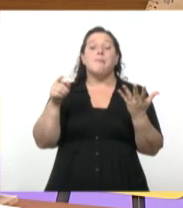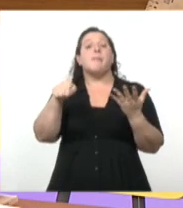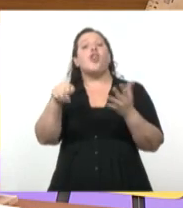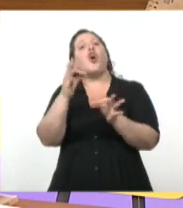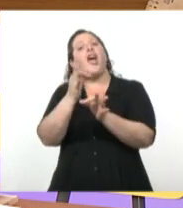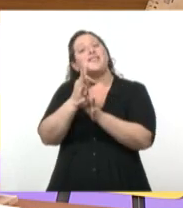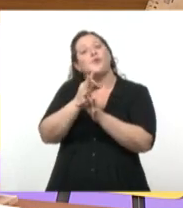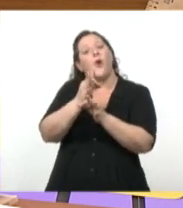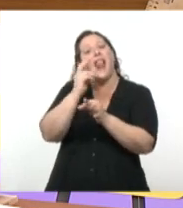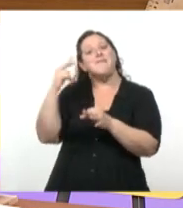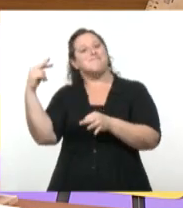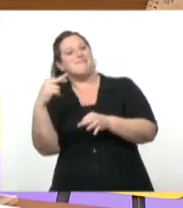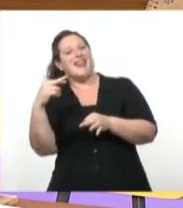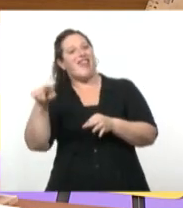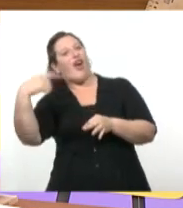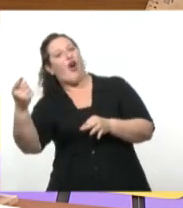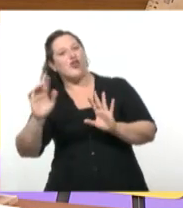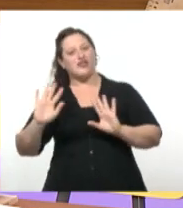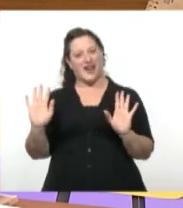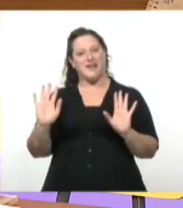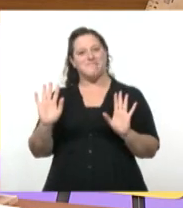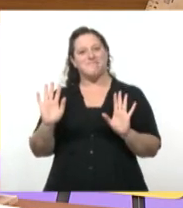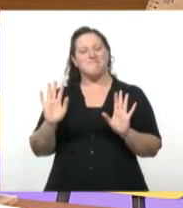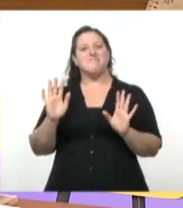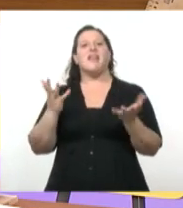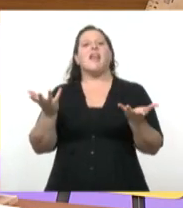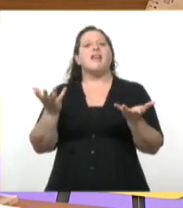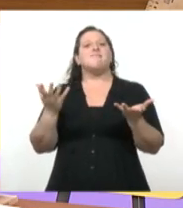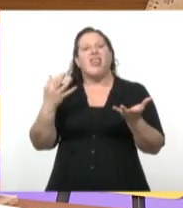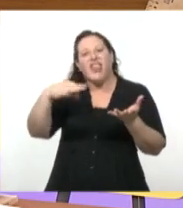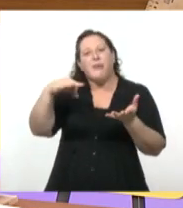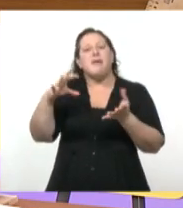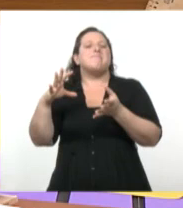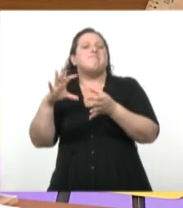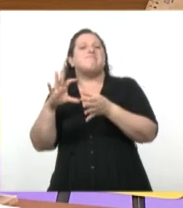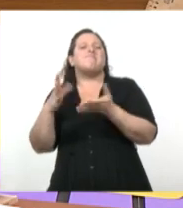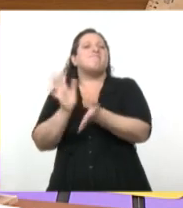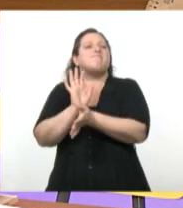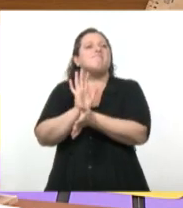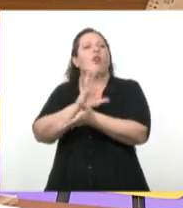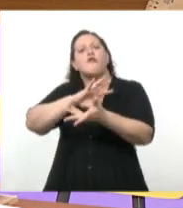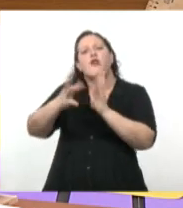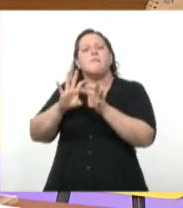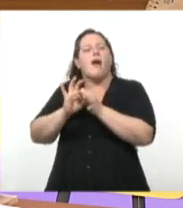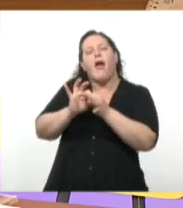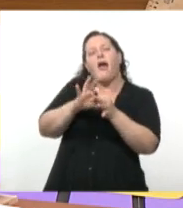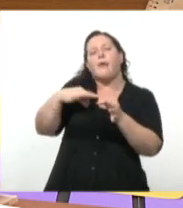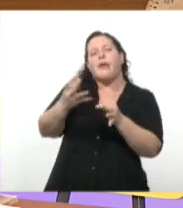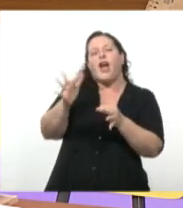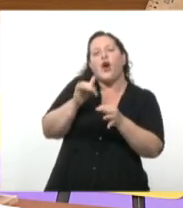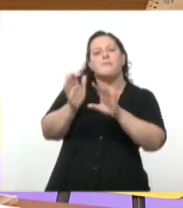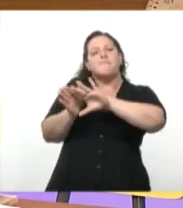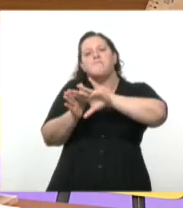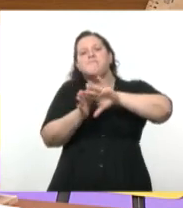desde otro lugar. No sujetos al sentido común, sino tratando de corrernos del sentido